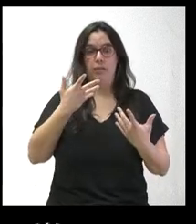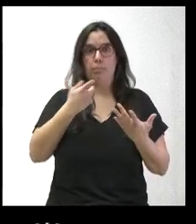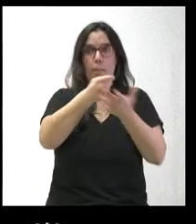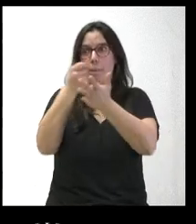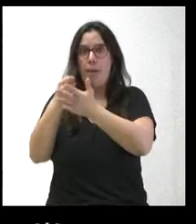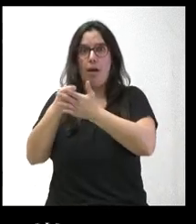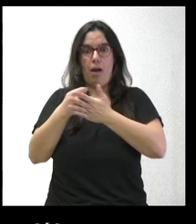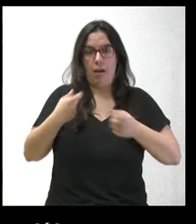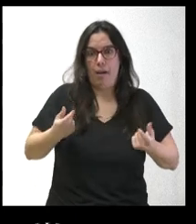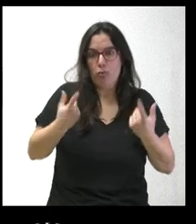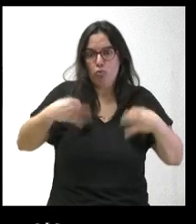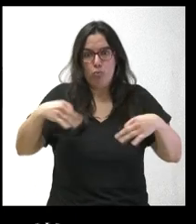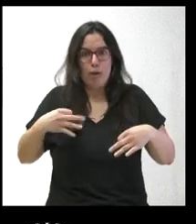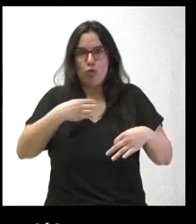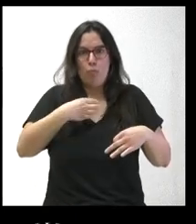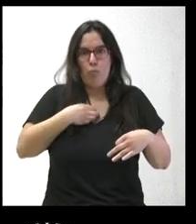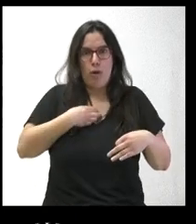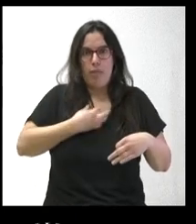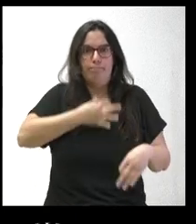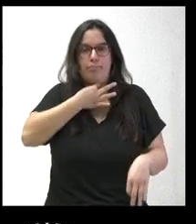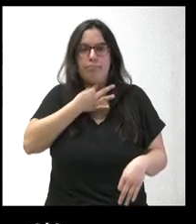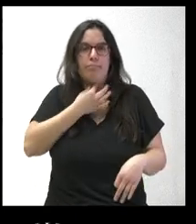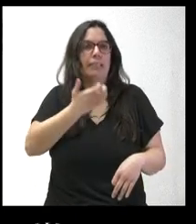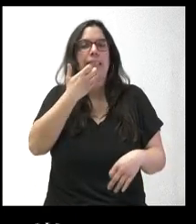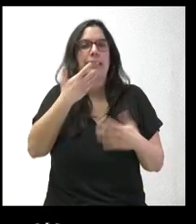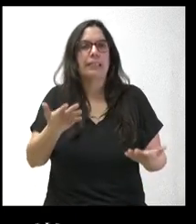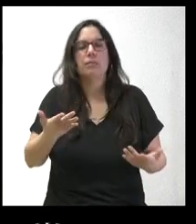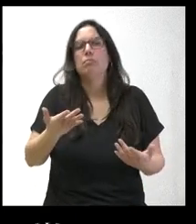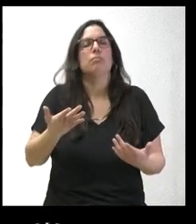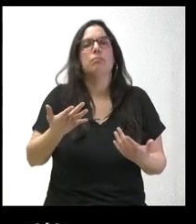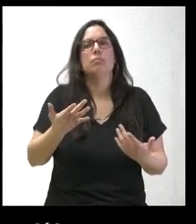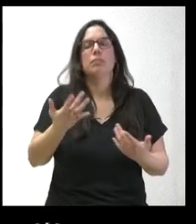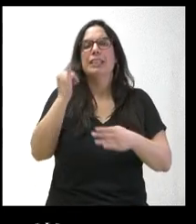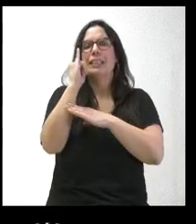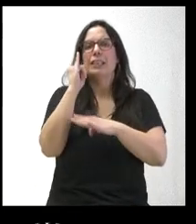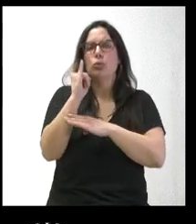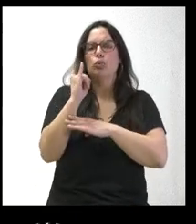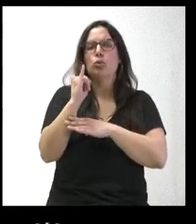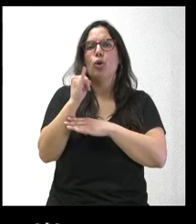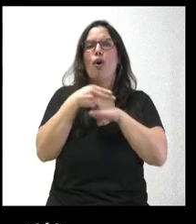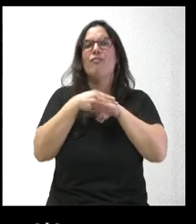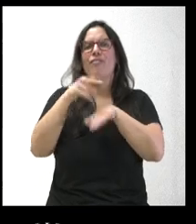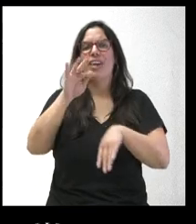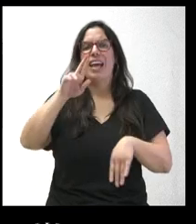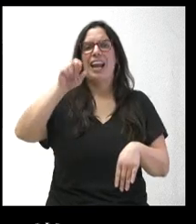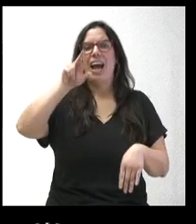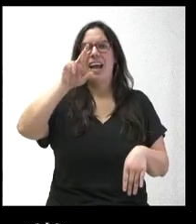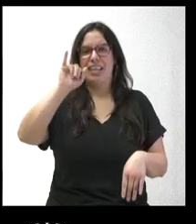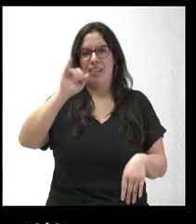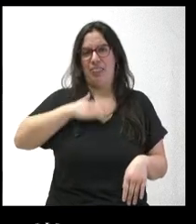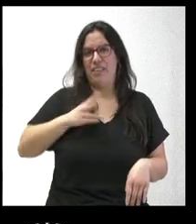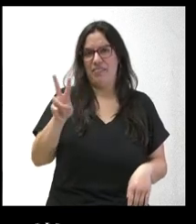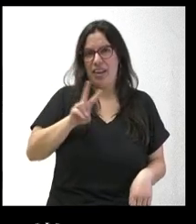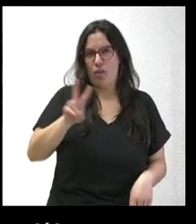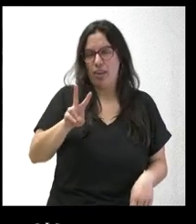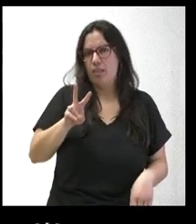los gastos ordinarios. Hay algún ejemplo, por ejemplo, el Instituto Ferrari de Valladolid. ¿Por qué se está